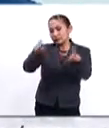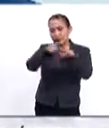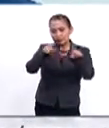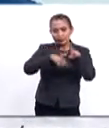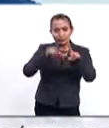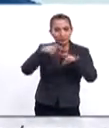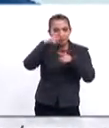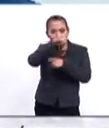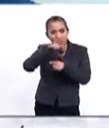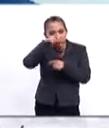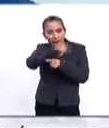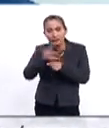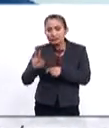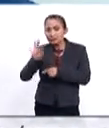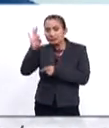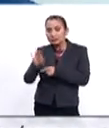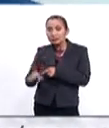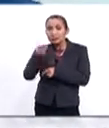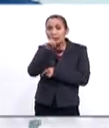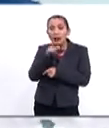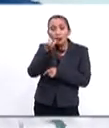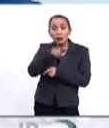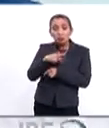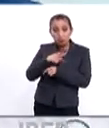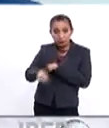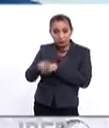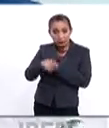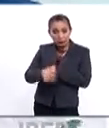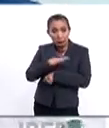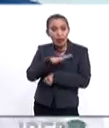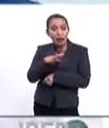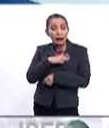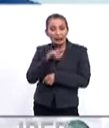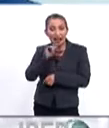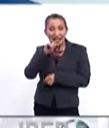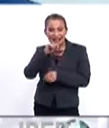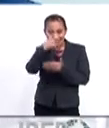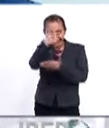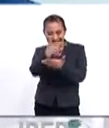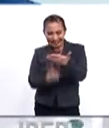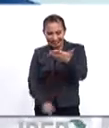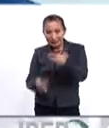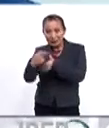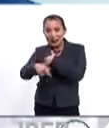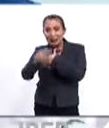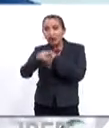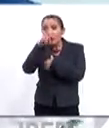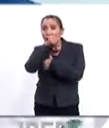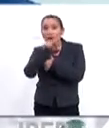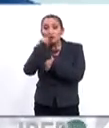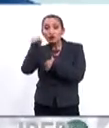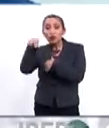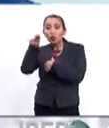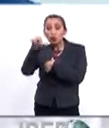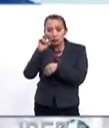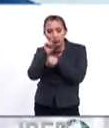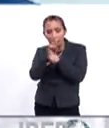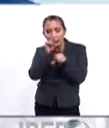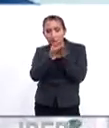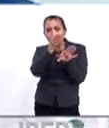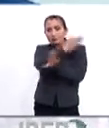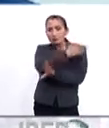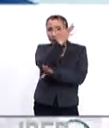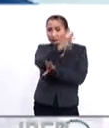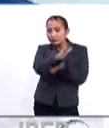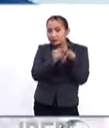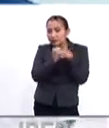lingüística, 40% de las lenguas están en riesgo. En el Atlas de Lenguas en riesgo de la UNESCO, estamos monitoreando desde hace